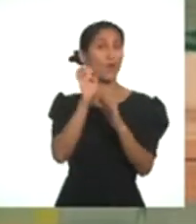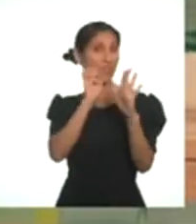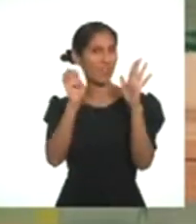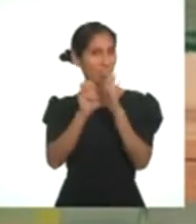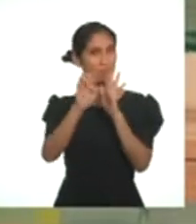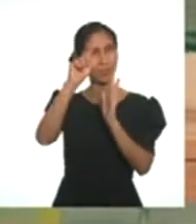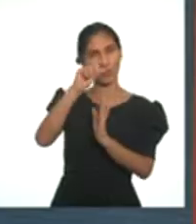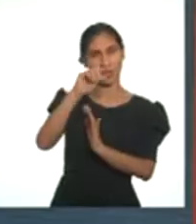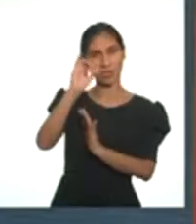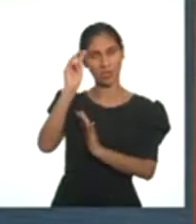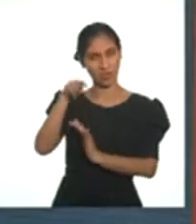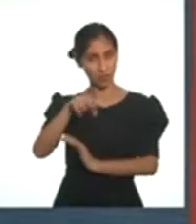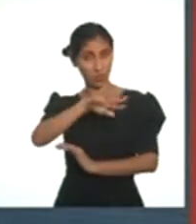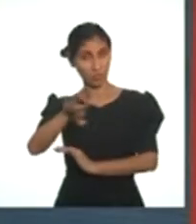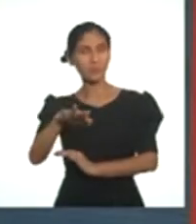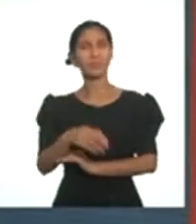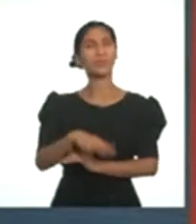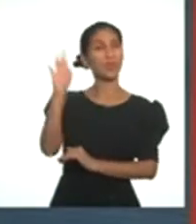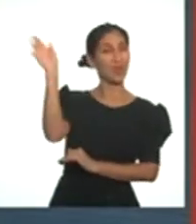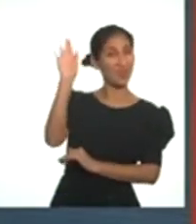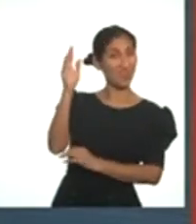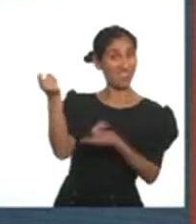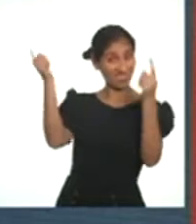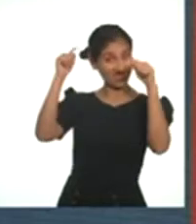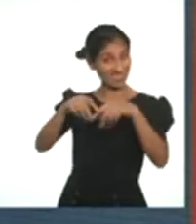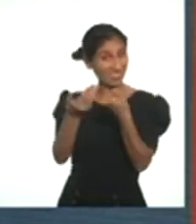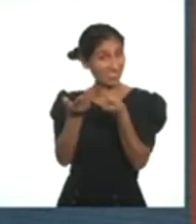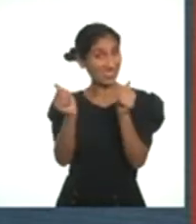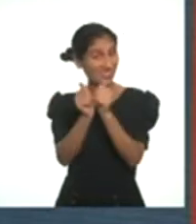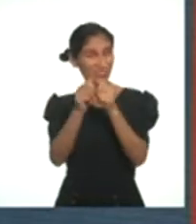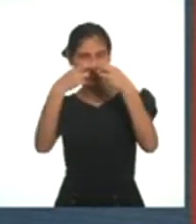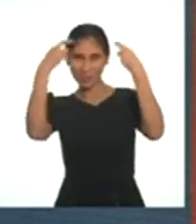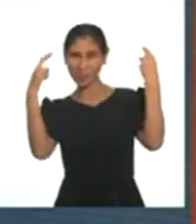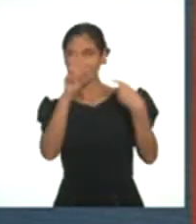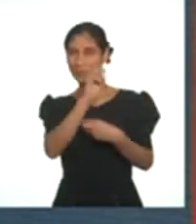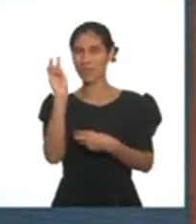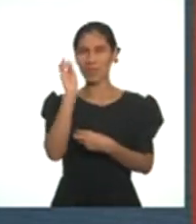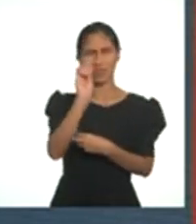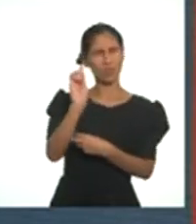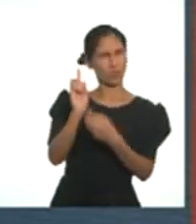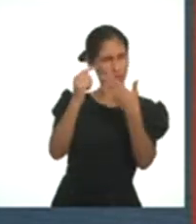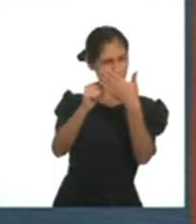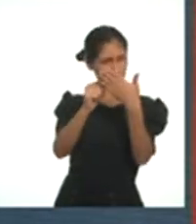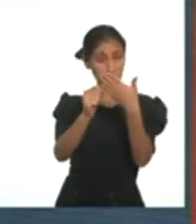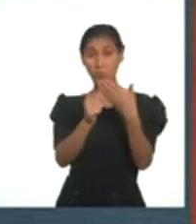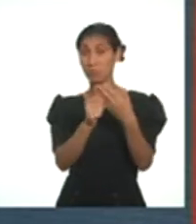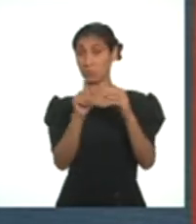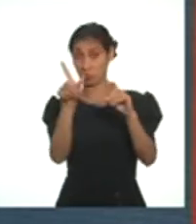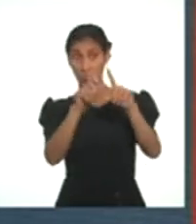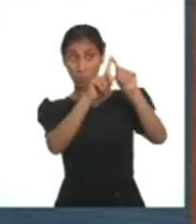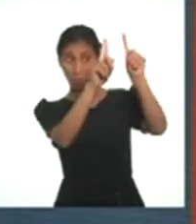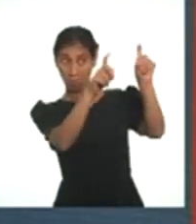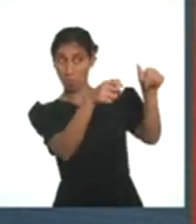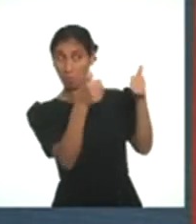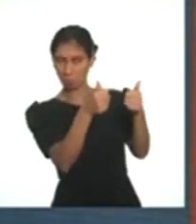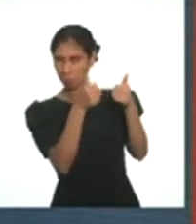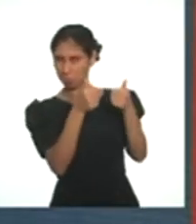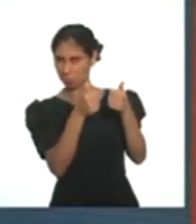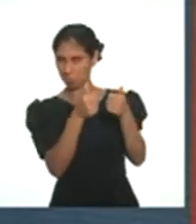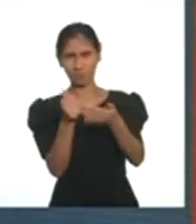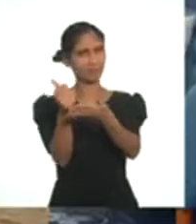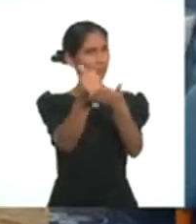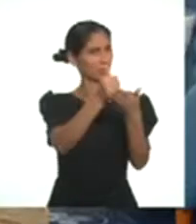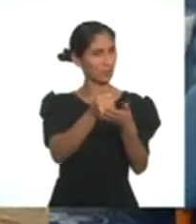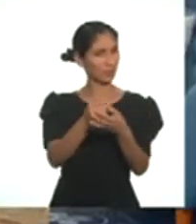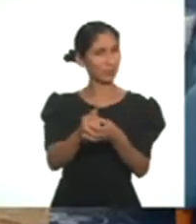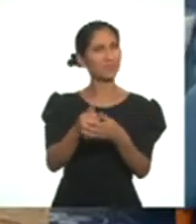audiovisual de reportaje. Hola, es un placer estar con usted y con la promo 2021. Muy interesante la entrevista que has hecho, Mario. Nos ayuda